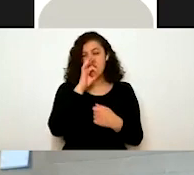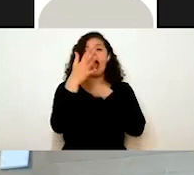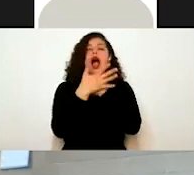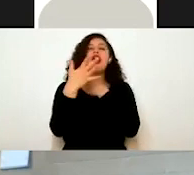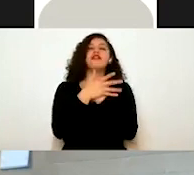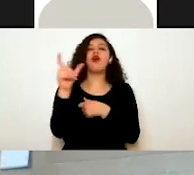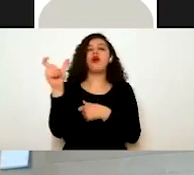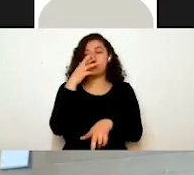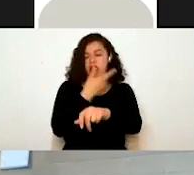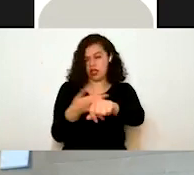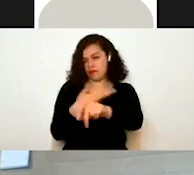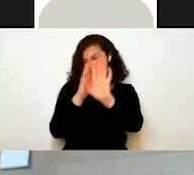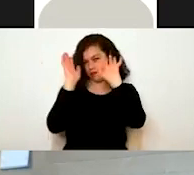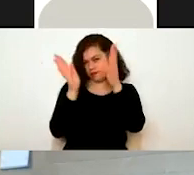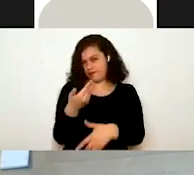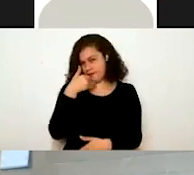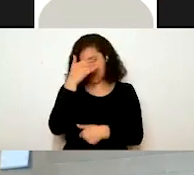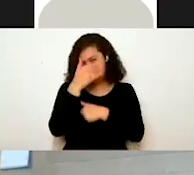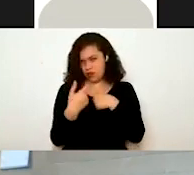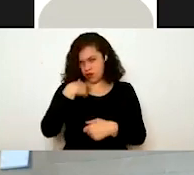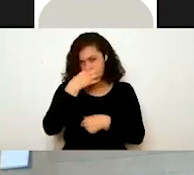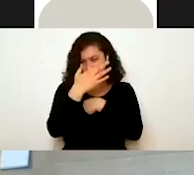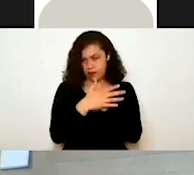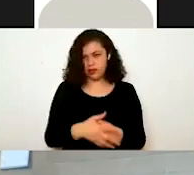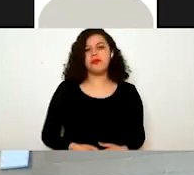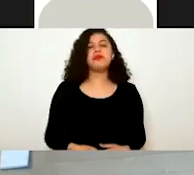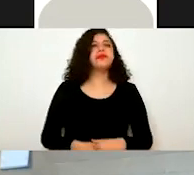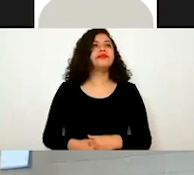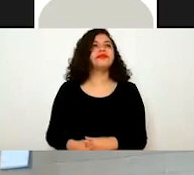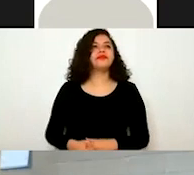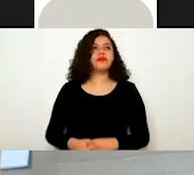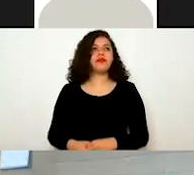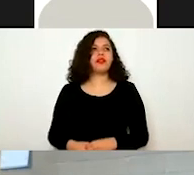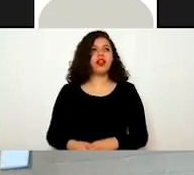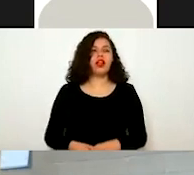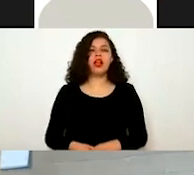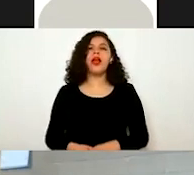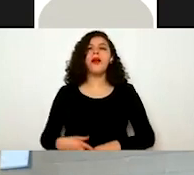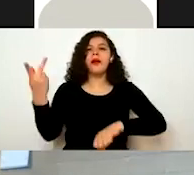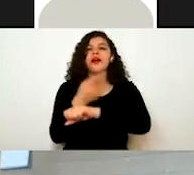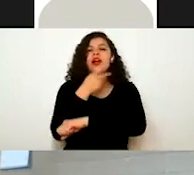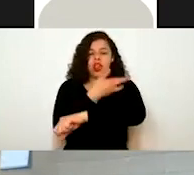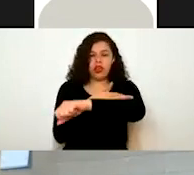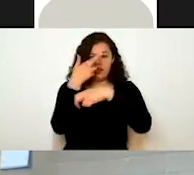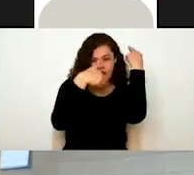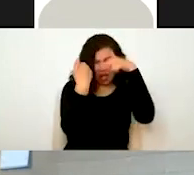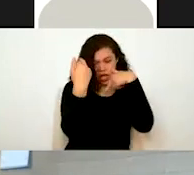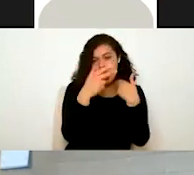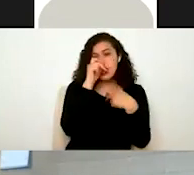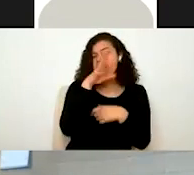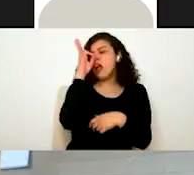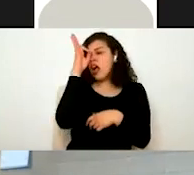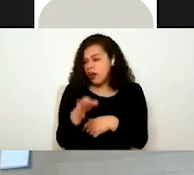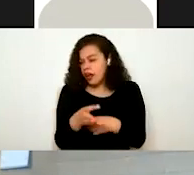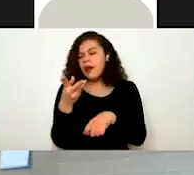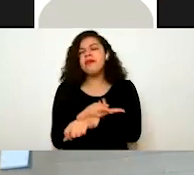autorizado. ¿Qué pasa cuando el asesor analizó su trámite y lo autorizó? Bueno, en este caso,